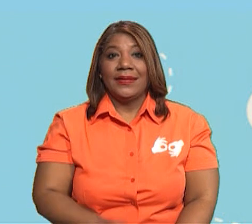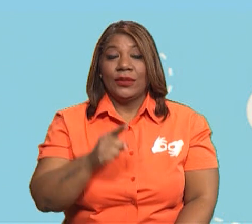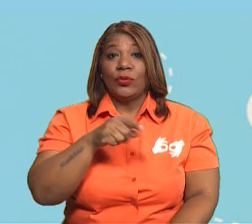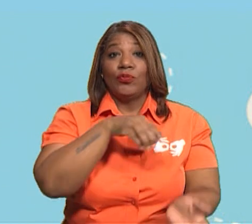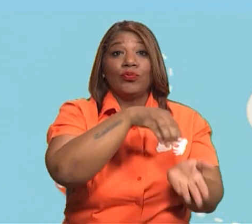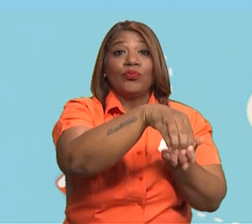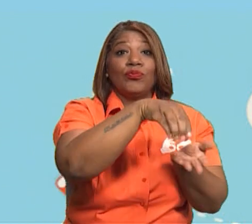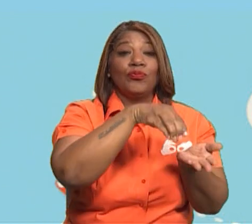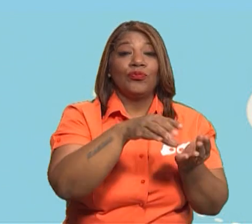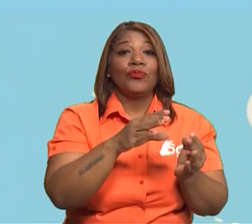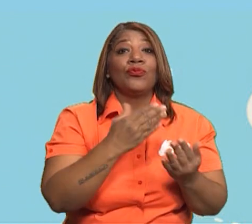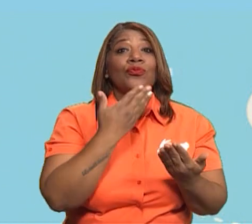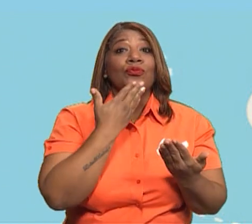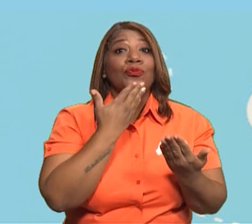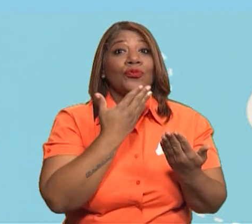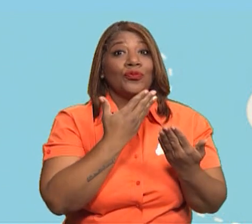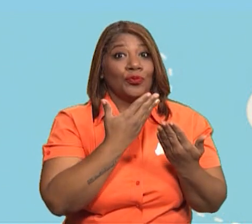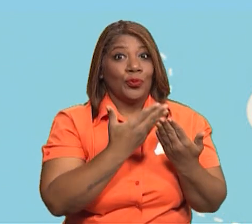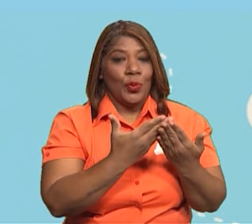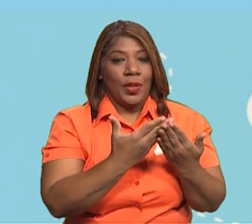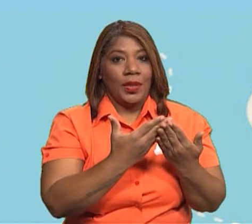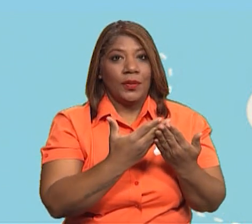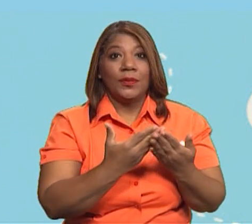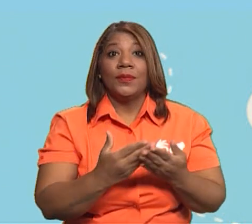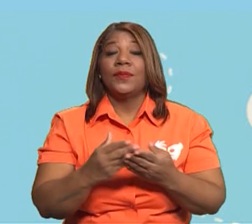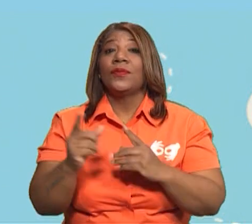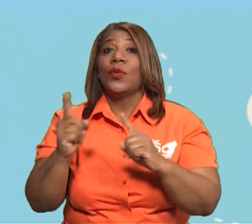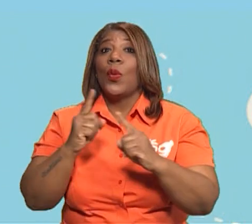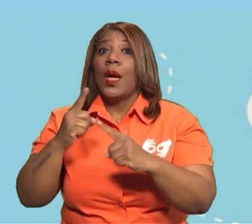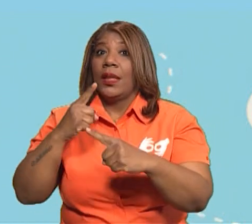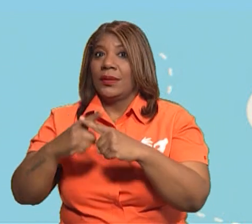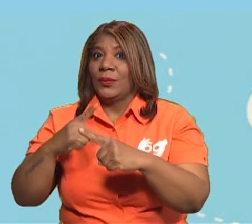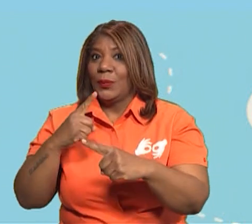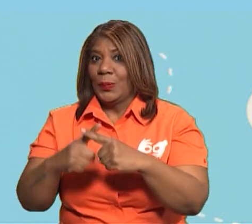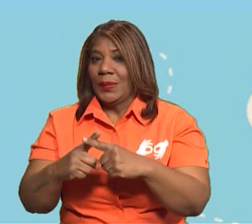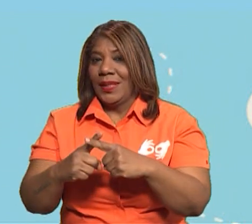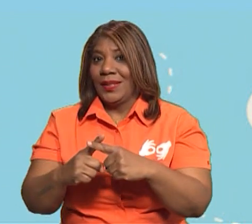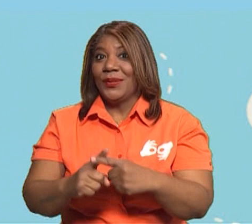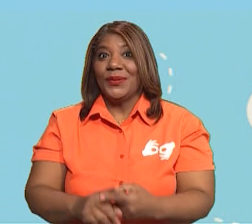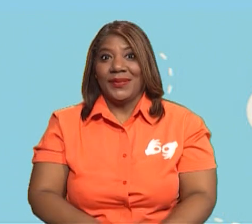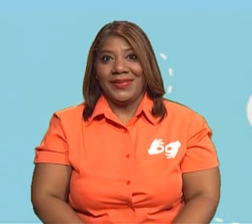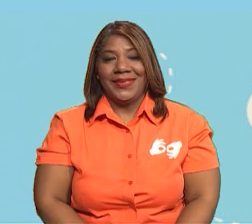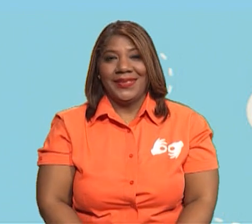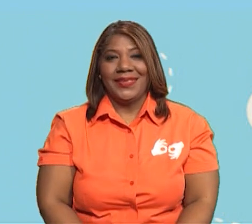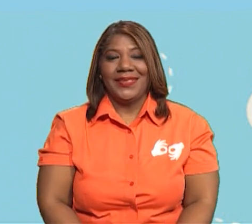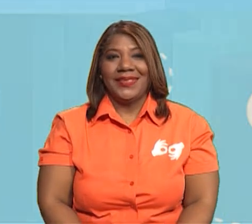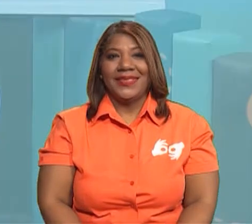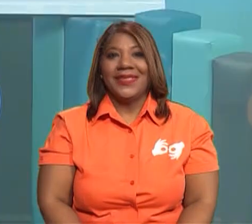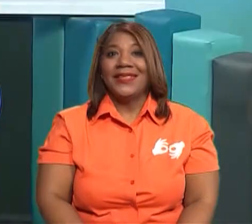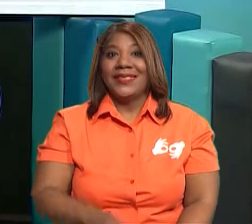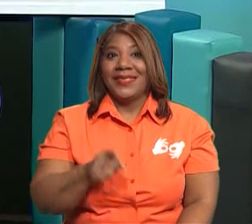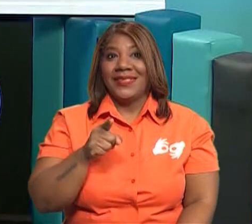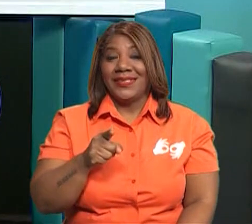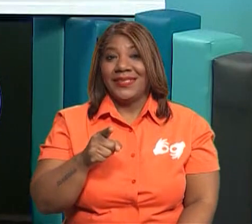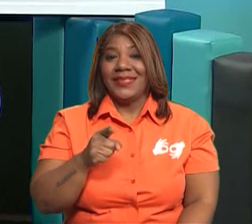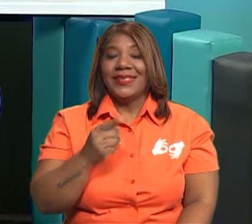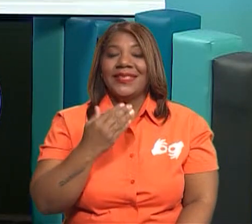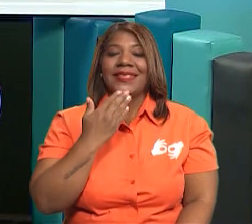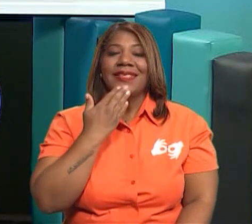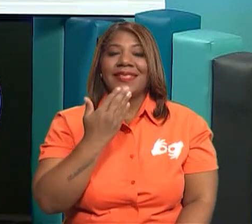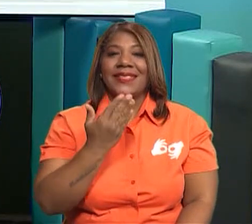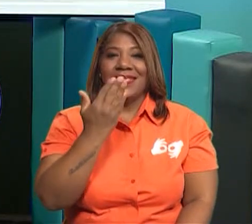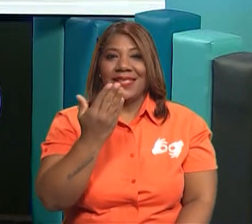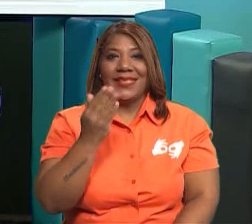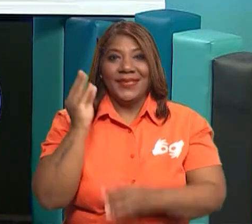¿ya? Y puedes desarrollar esta actividad en tu casa. Bien, mis queridos estudiantes, de esta manera agradecemos